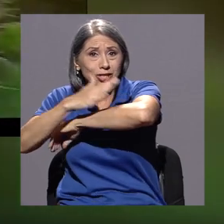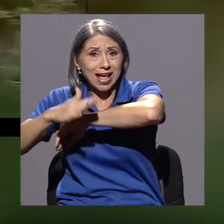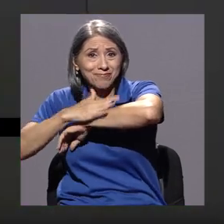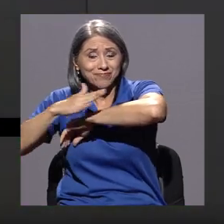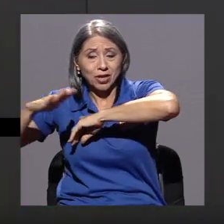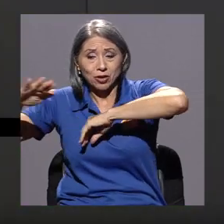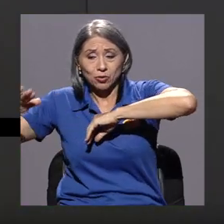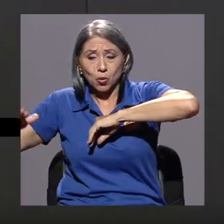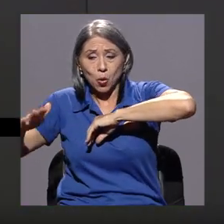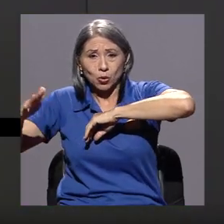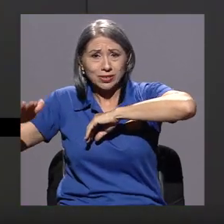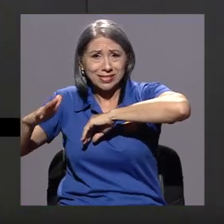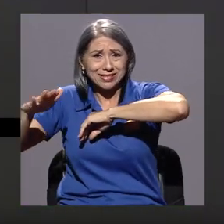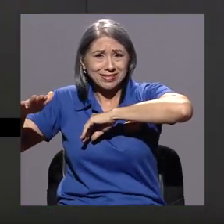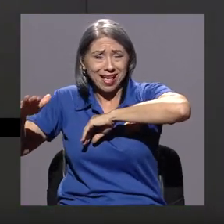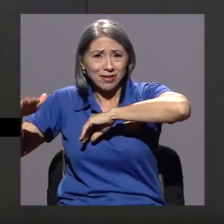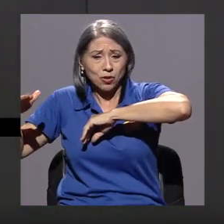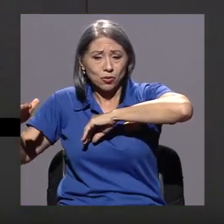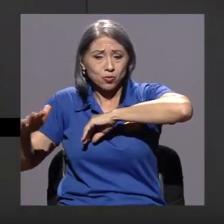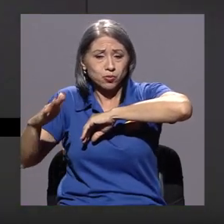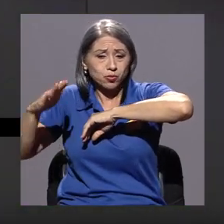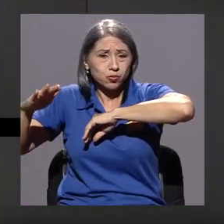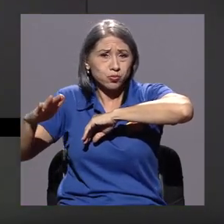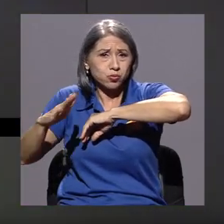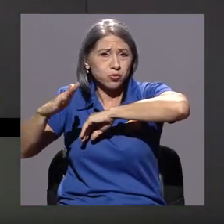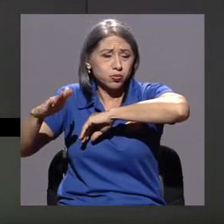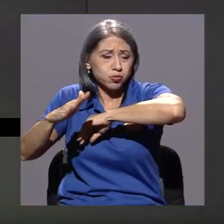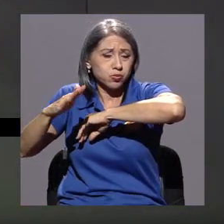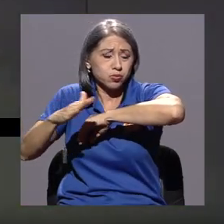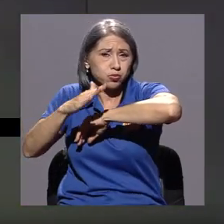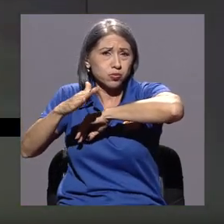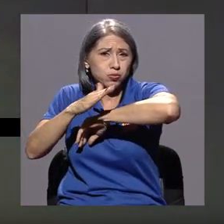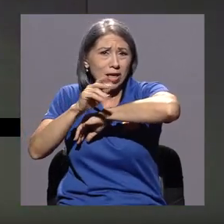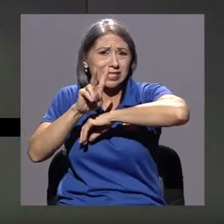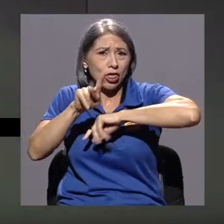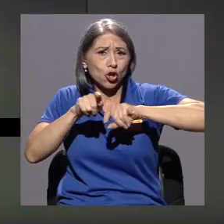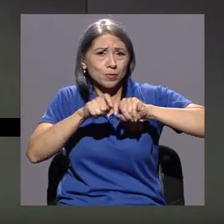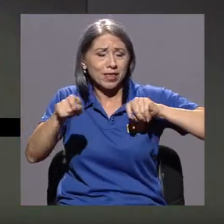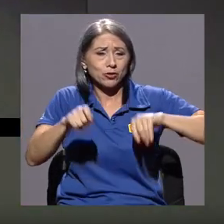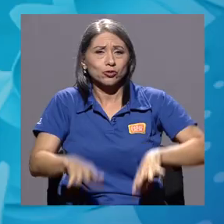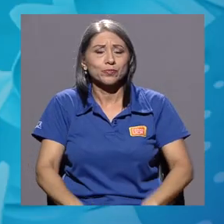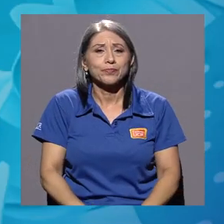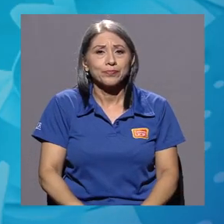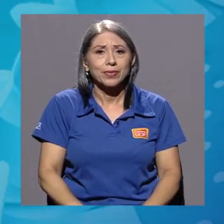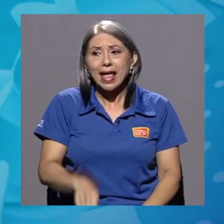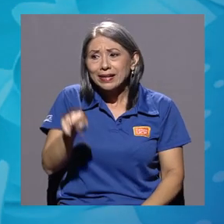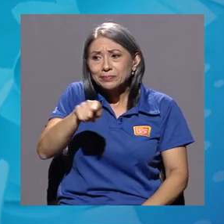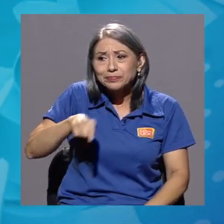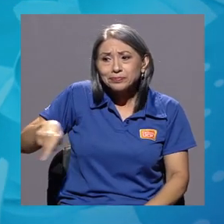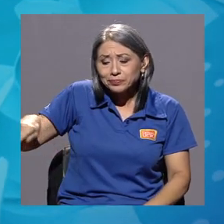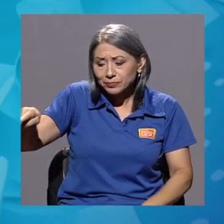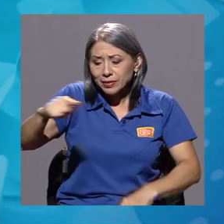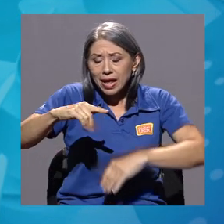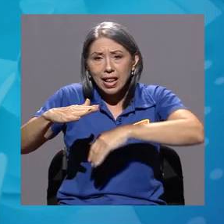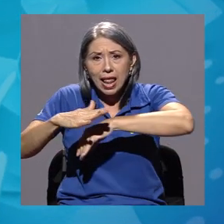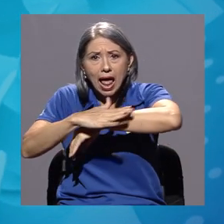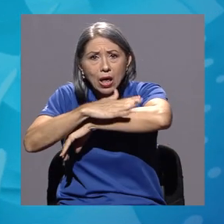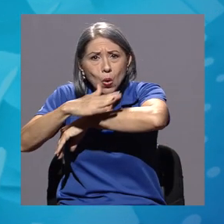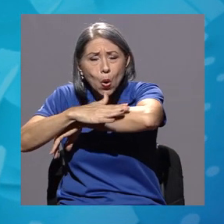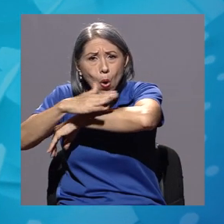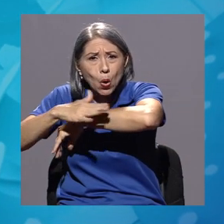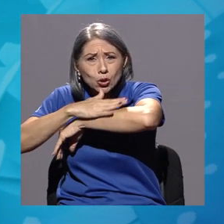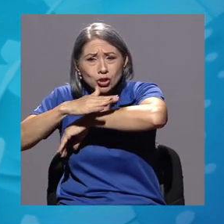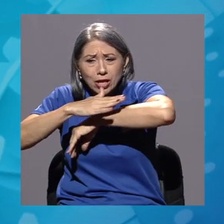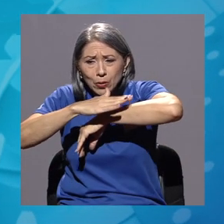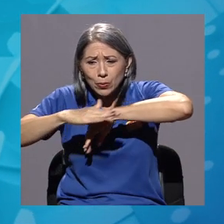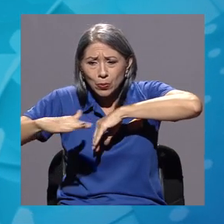hasta una altura y prácticamente dos metros en algunas partes. Este levantamiento de la costa más bien previno a que